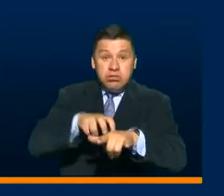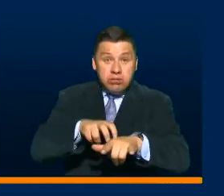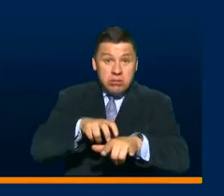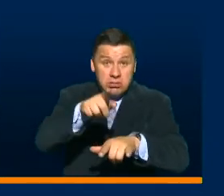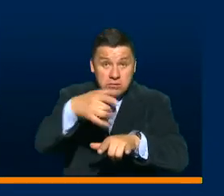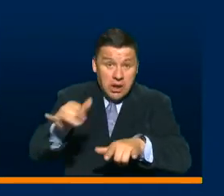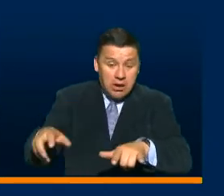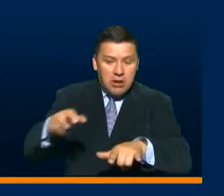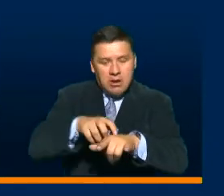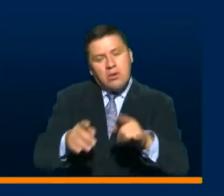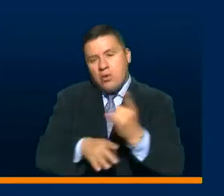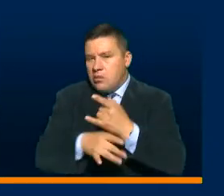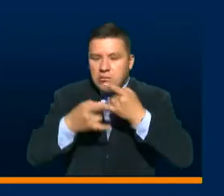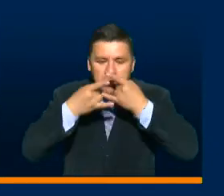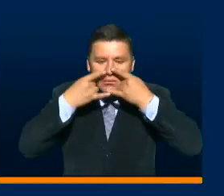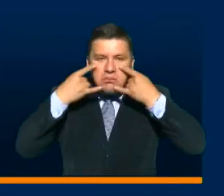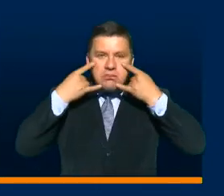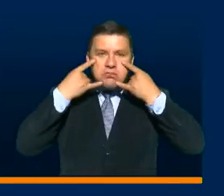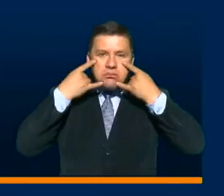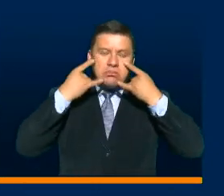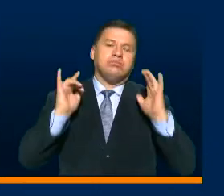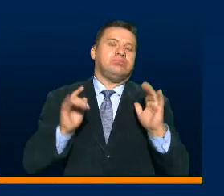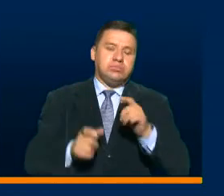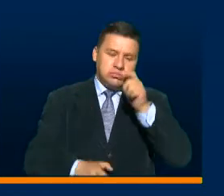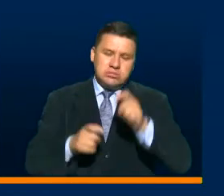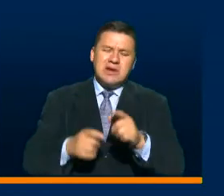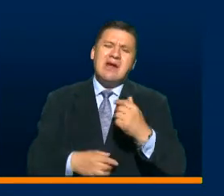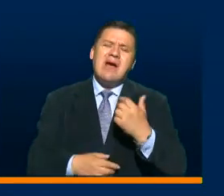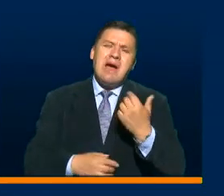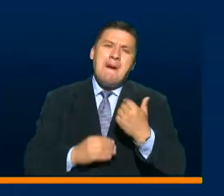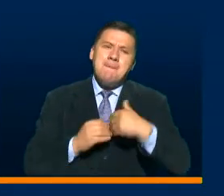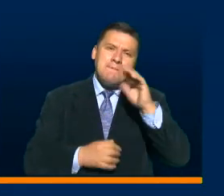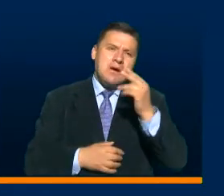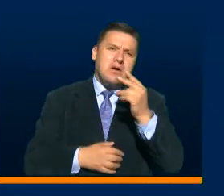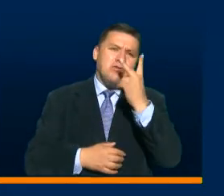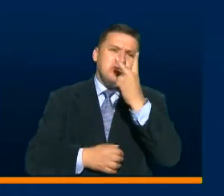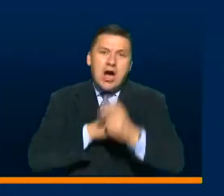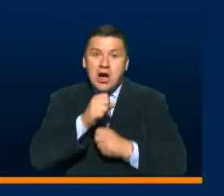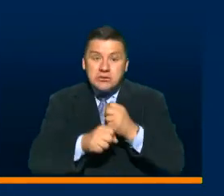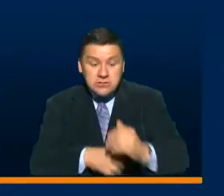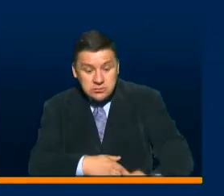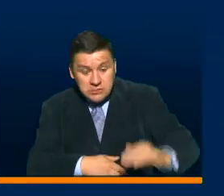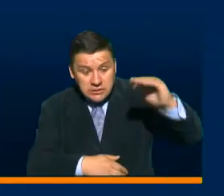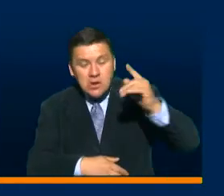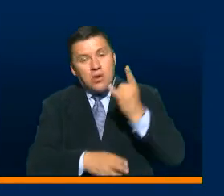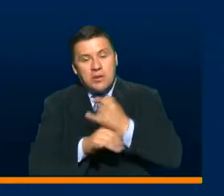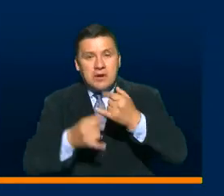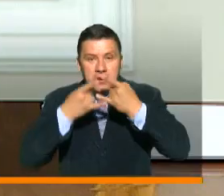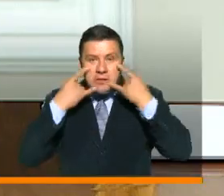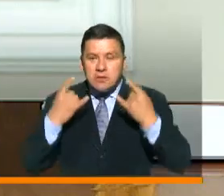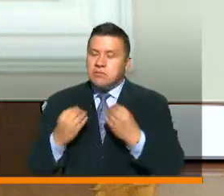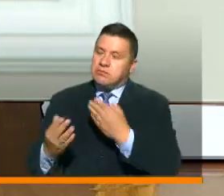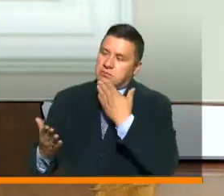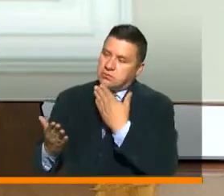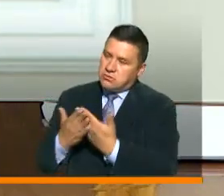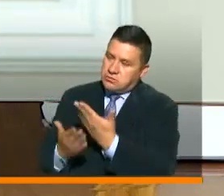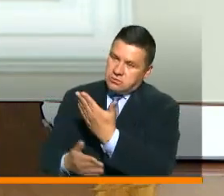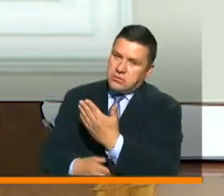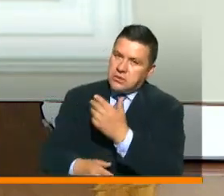usar un tapabocas quirúrgico para las personas que tienen más de dos años de edad. Muchísimas gracias, señor